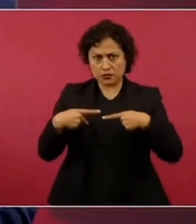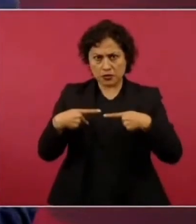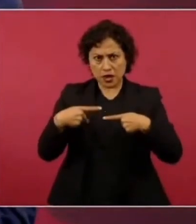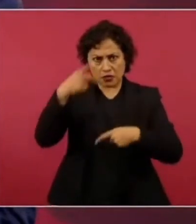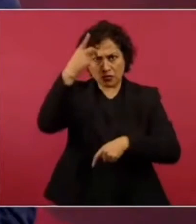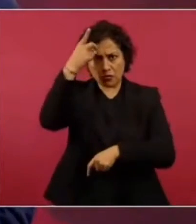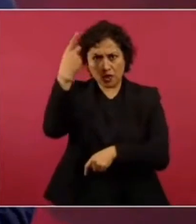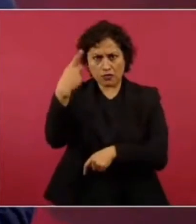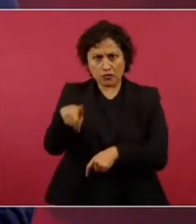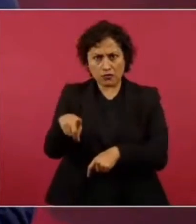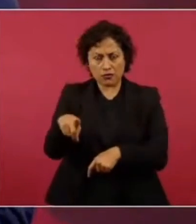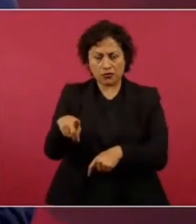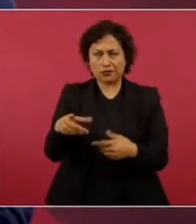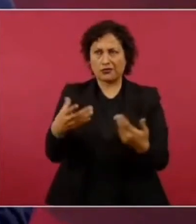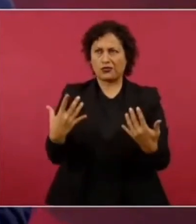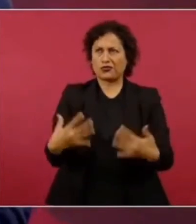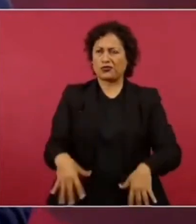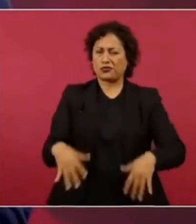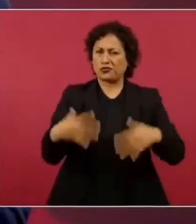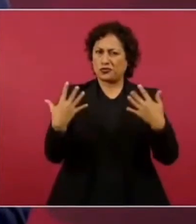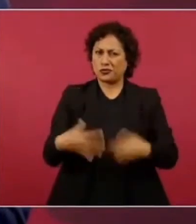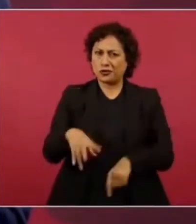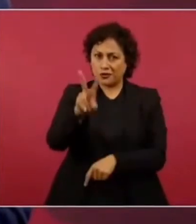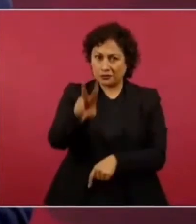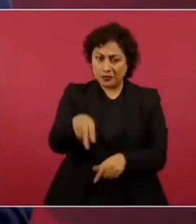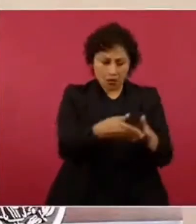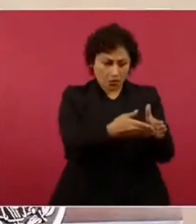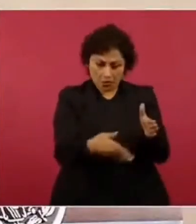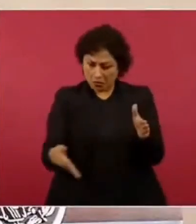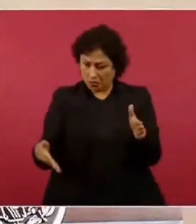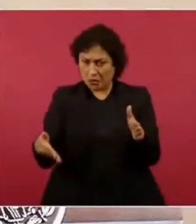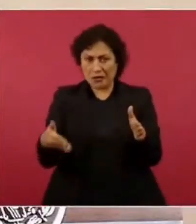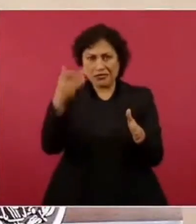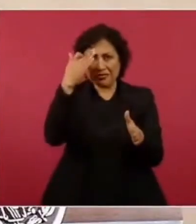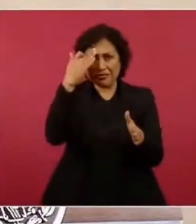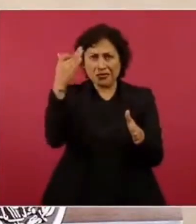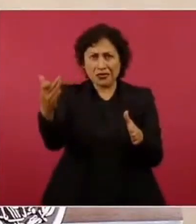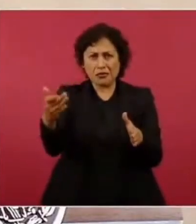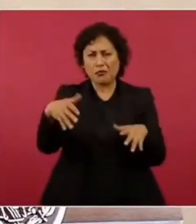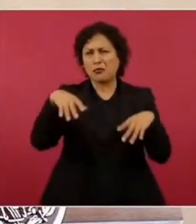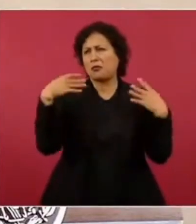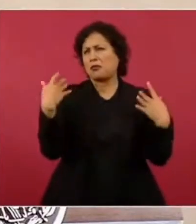fue un gran atraco y